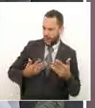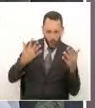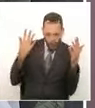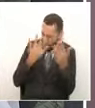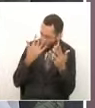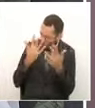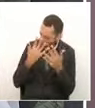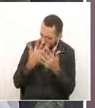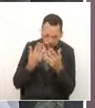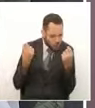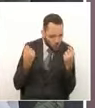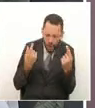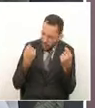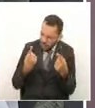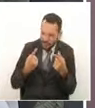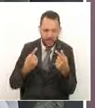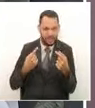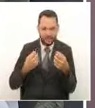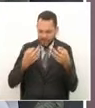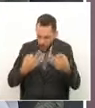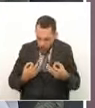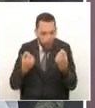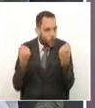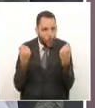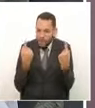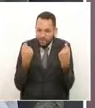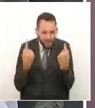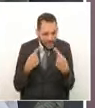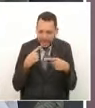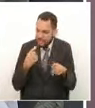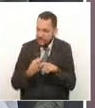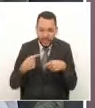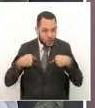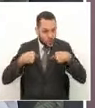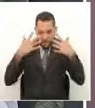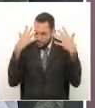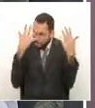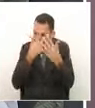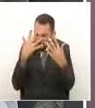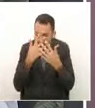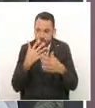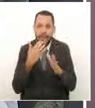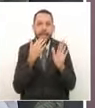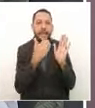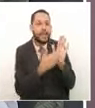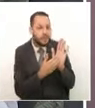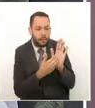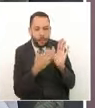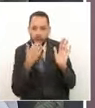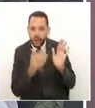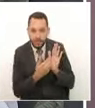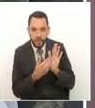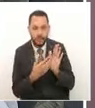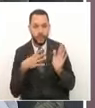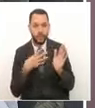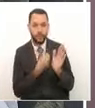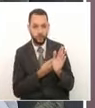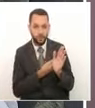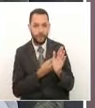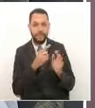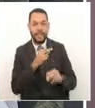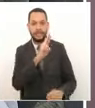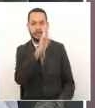que yo miro desde mi punto de vista y es, les pongo un ejemplo. Si tenemos un ejemplo en